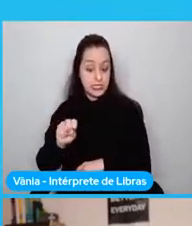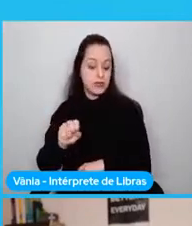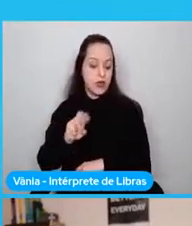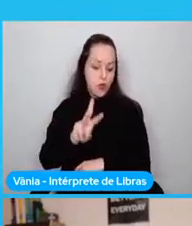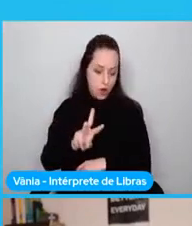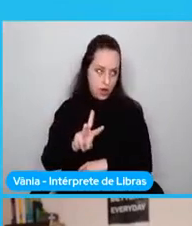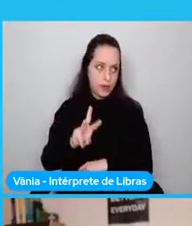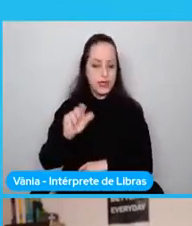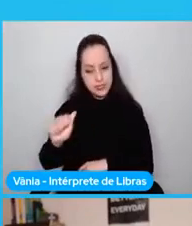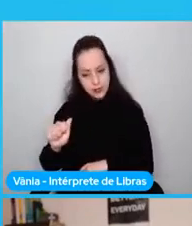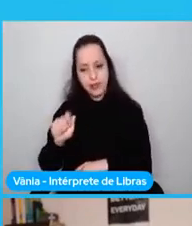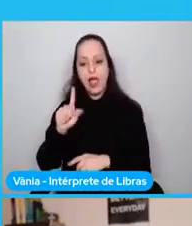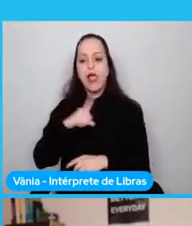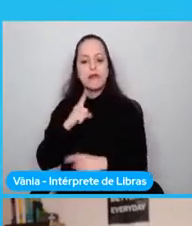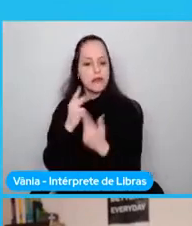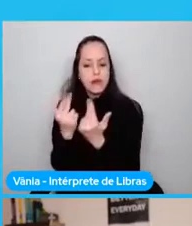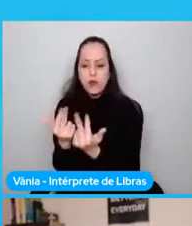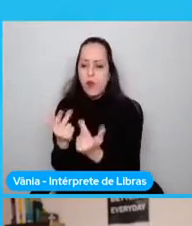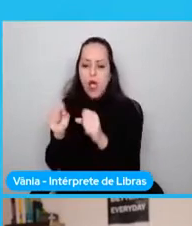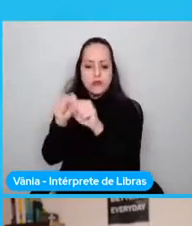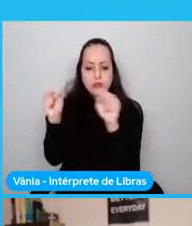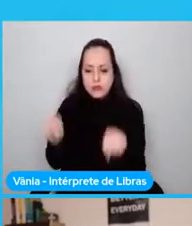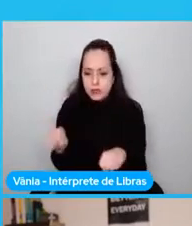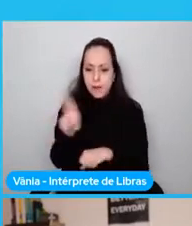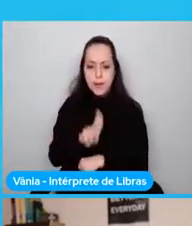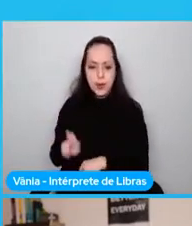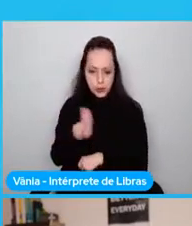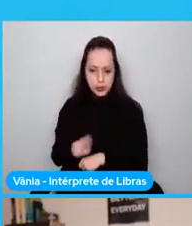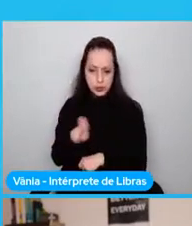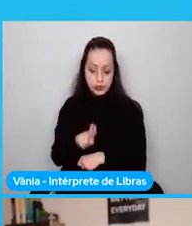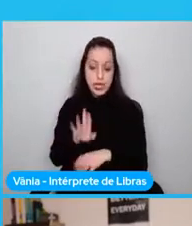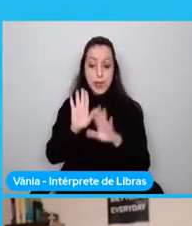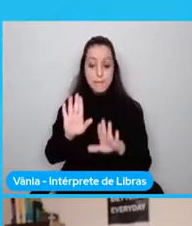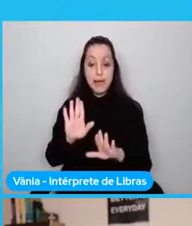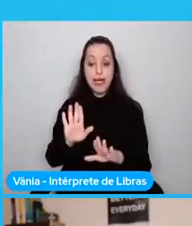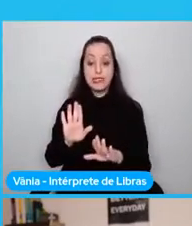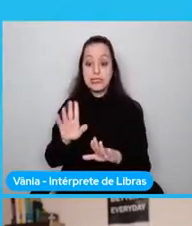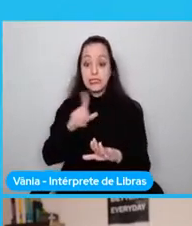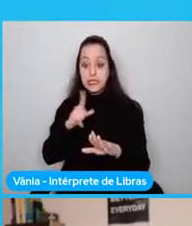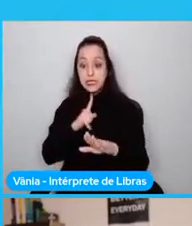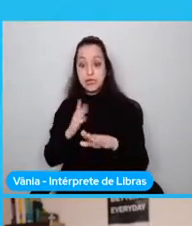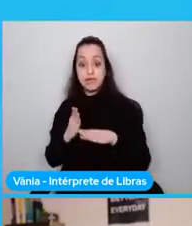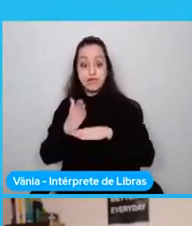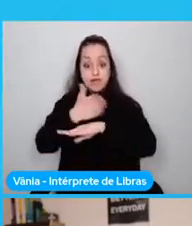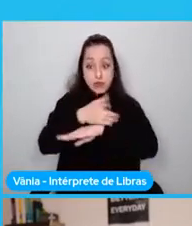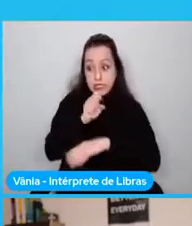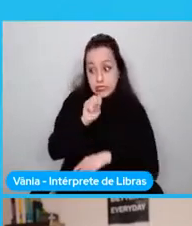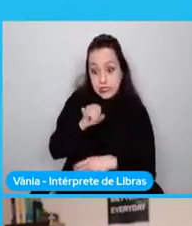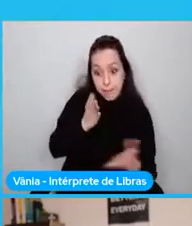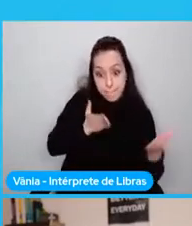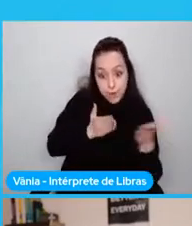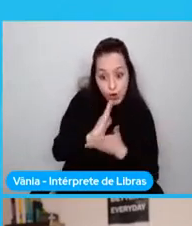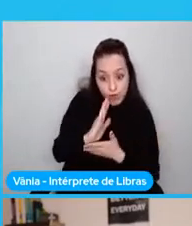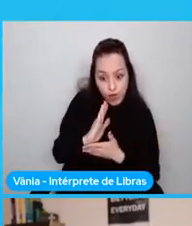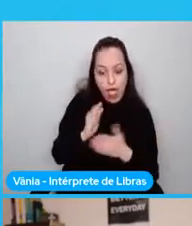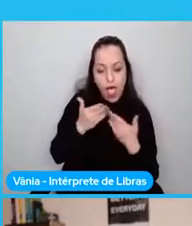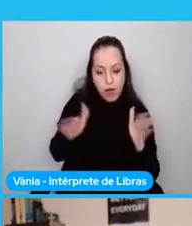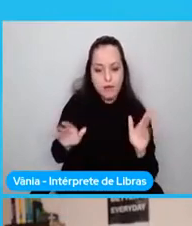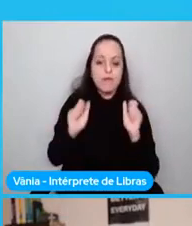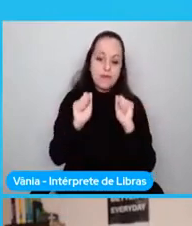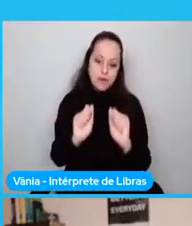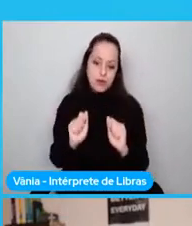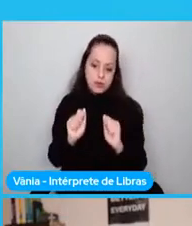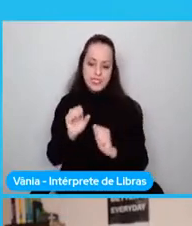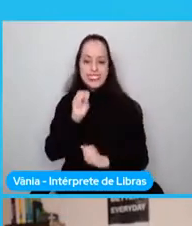solo cuando se hayan preaprobado esos recursos. Si ustedes van a una página en internet